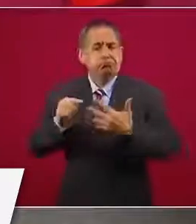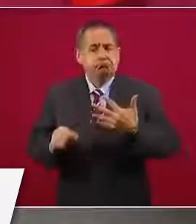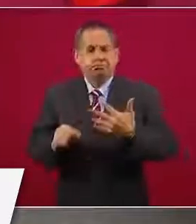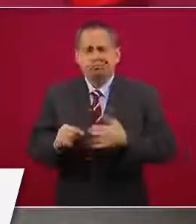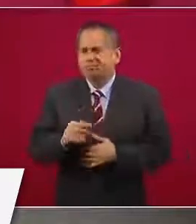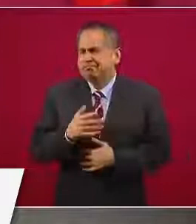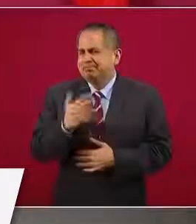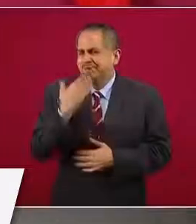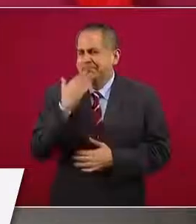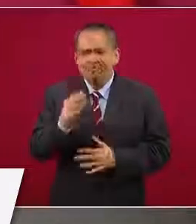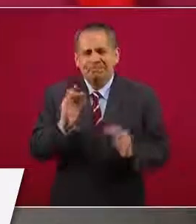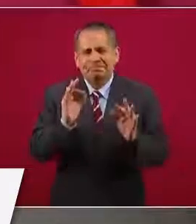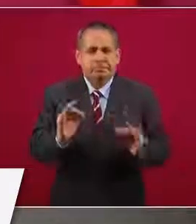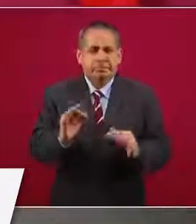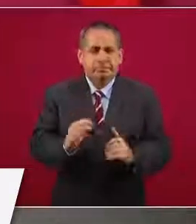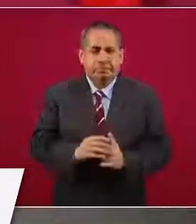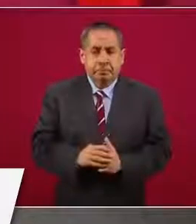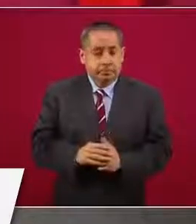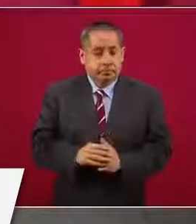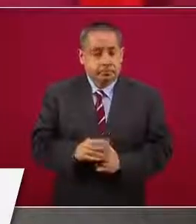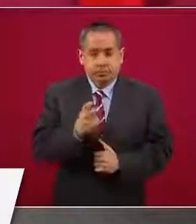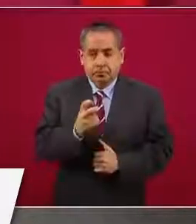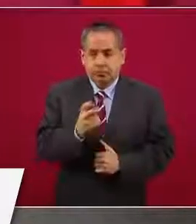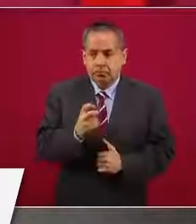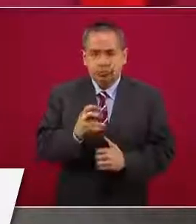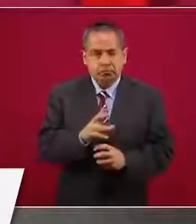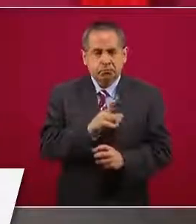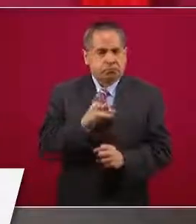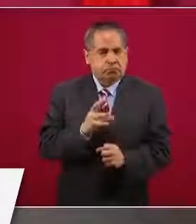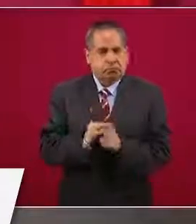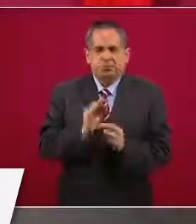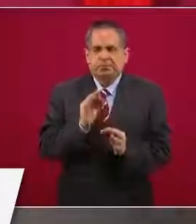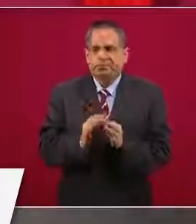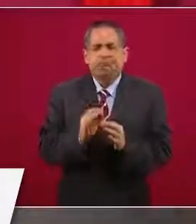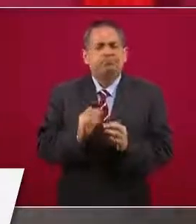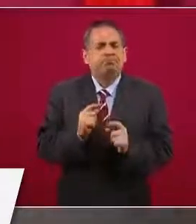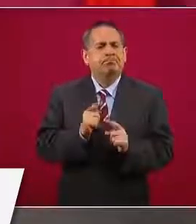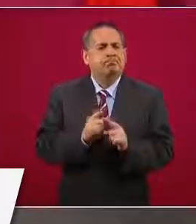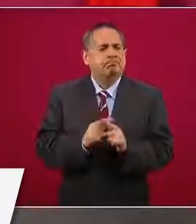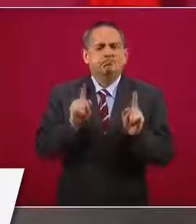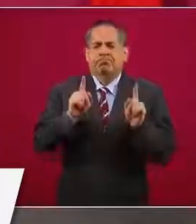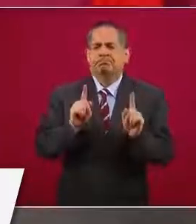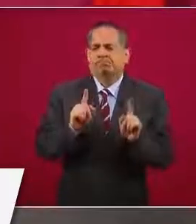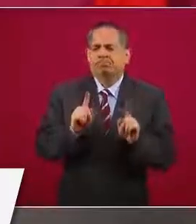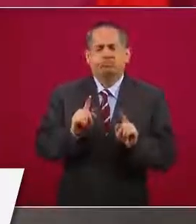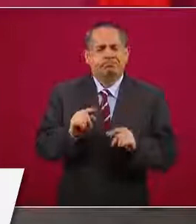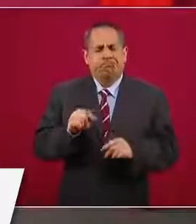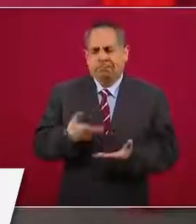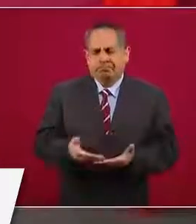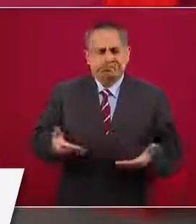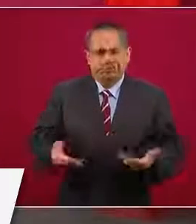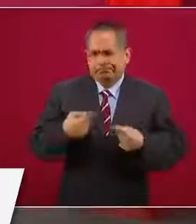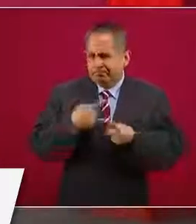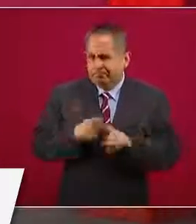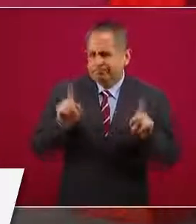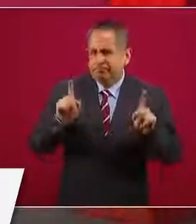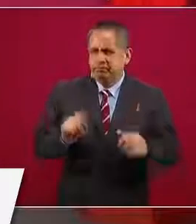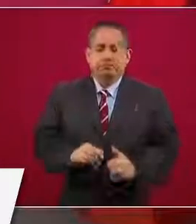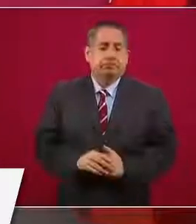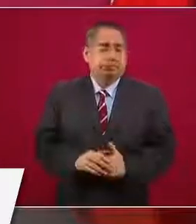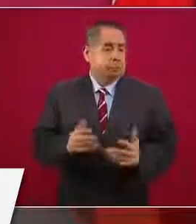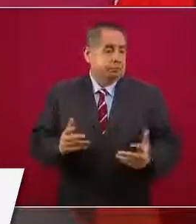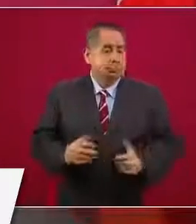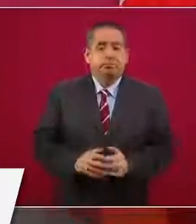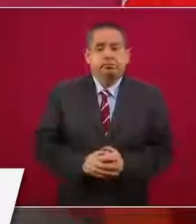extranjero y es una situación completamente distinta. Entonces,